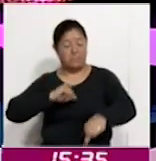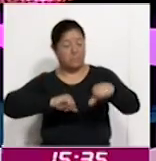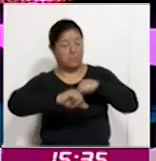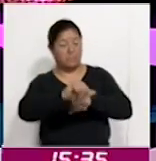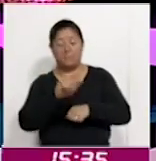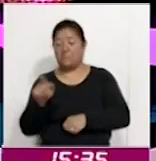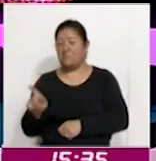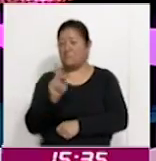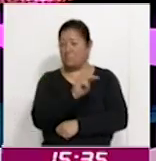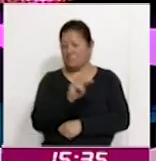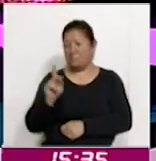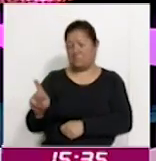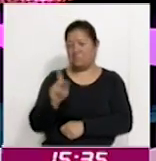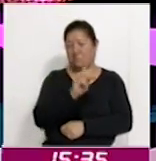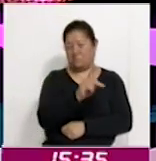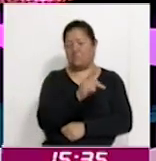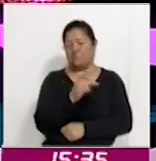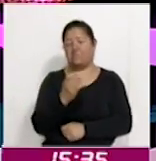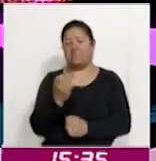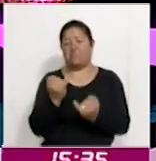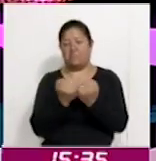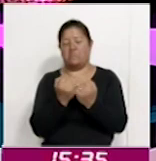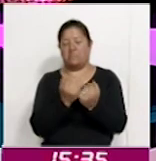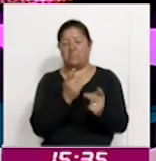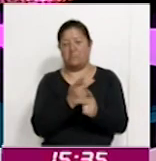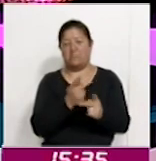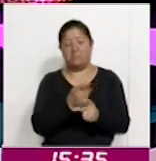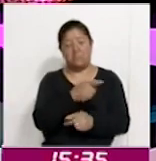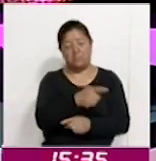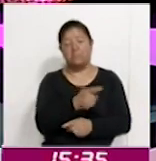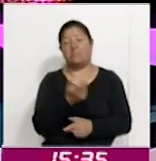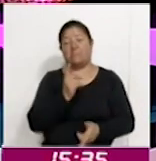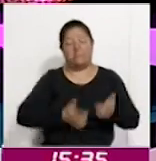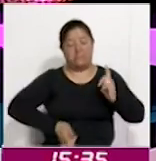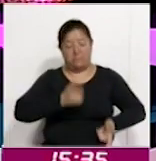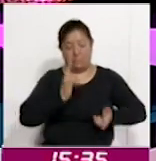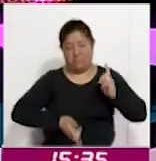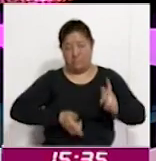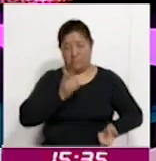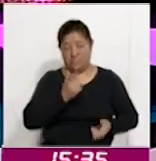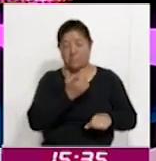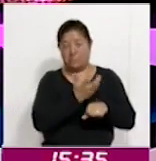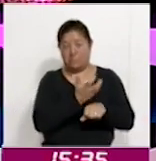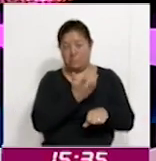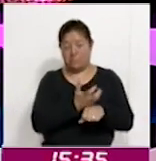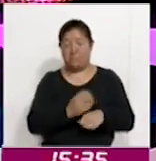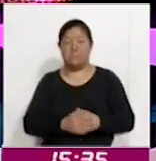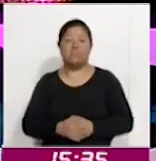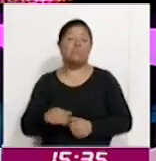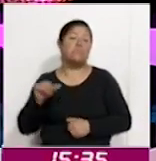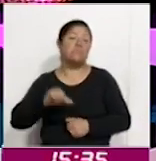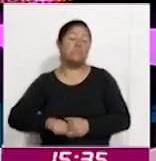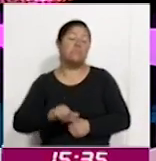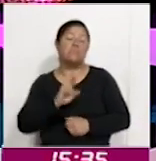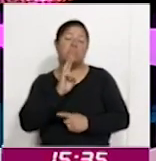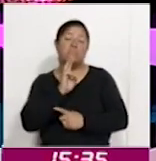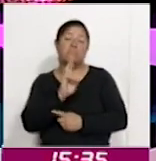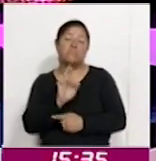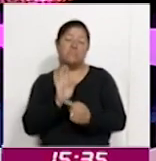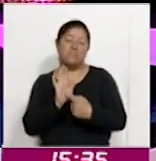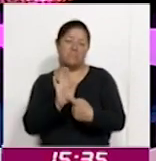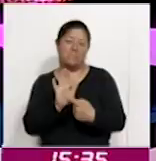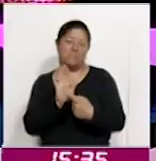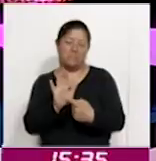similar, con una institución educativa en Texas, en Estados Unidos, y hoy se presentaron los resultados de este